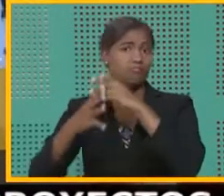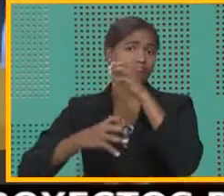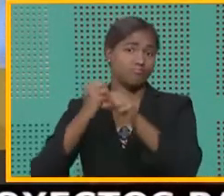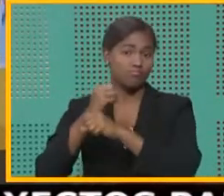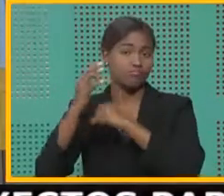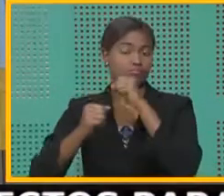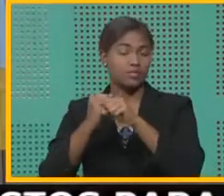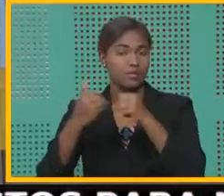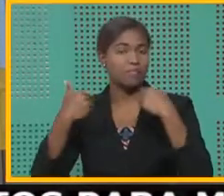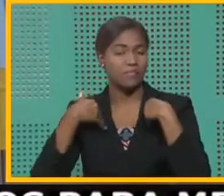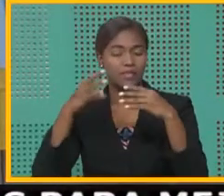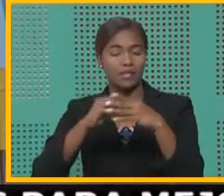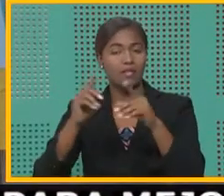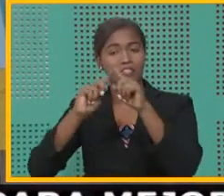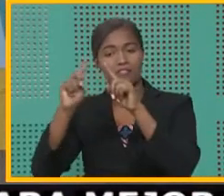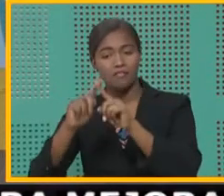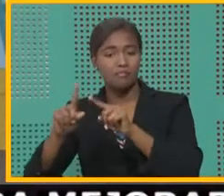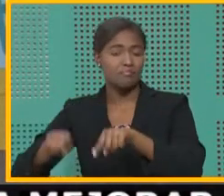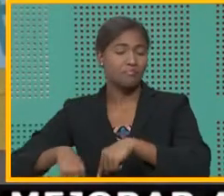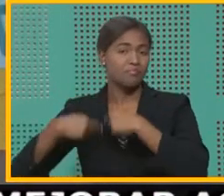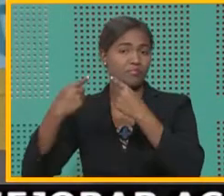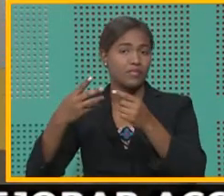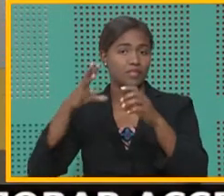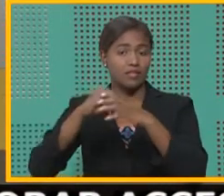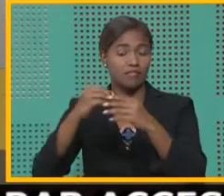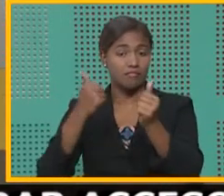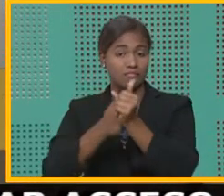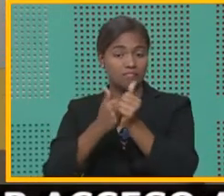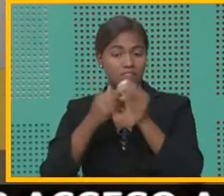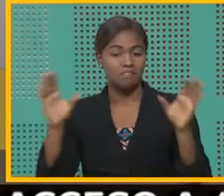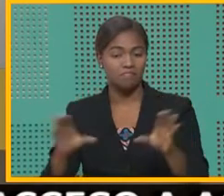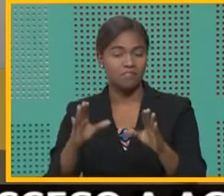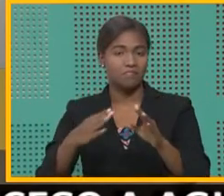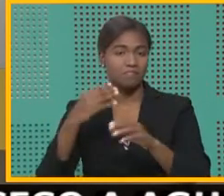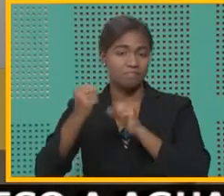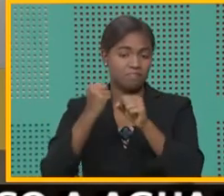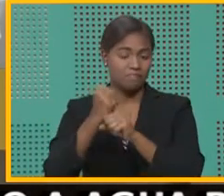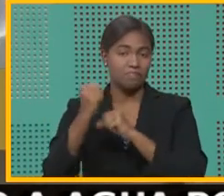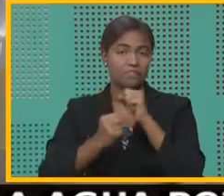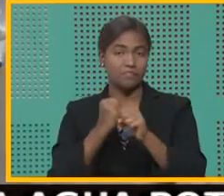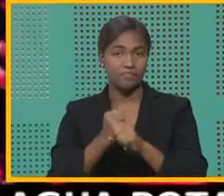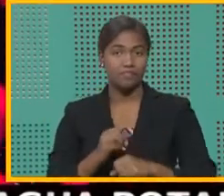asimilando una de las tantas tradiciones anglosajonas que se realizan anualmente.